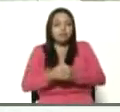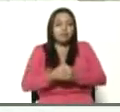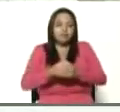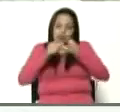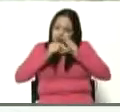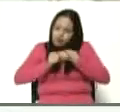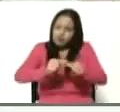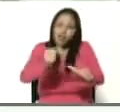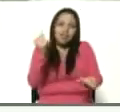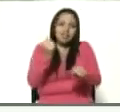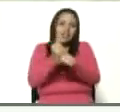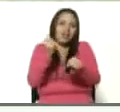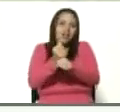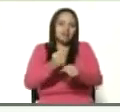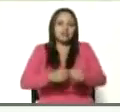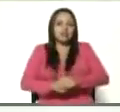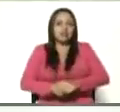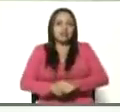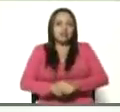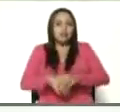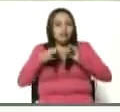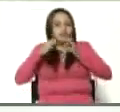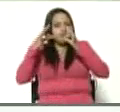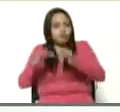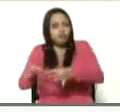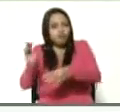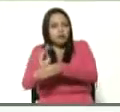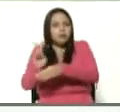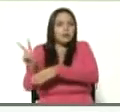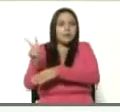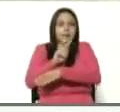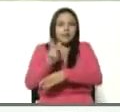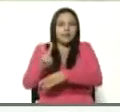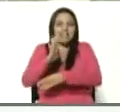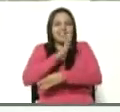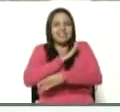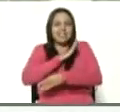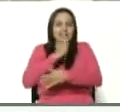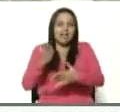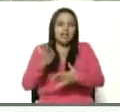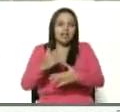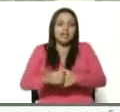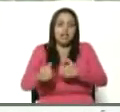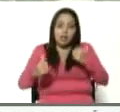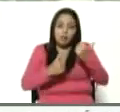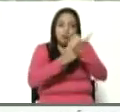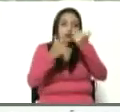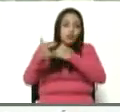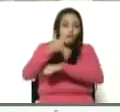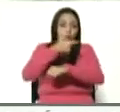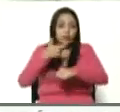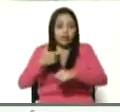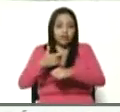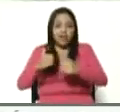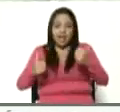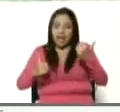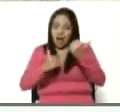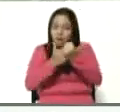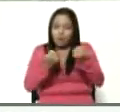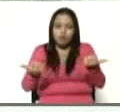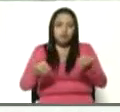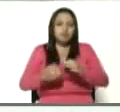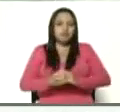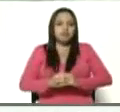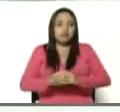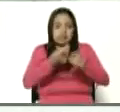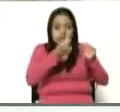trabajando por garantizar que esa Venezuela productiva tenga la mano del gobierno, tenga la mano del Estado, tenga el